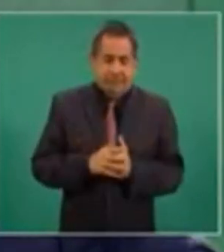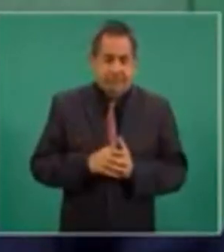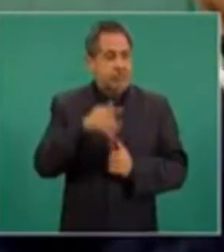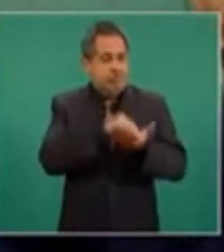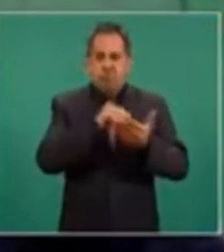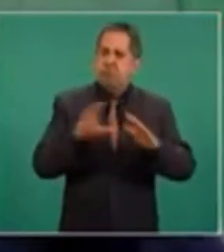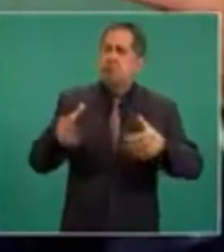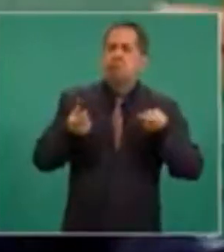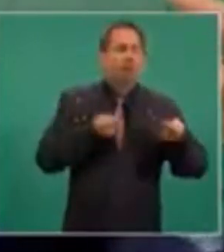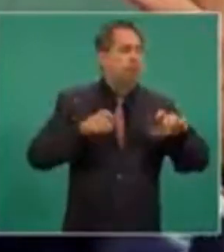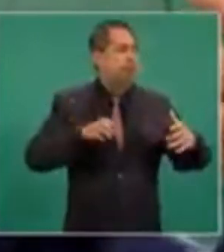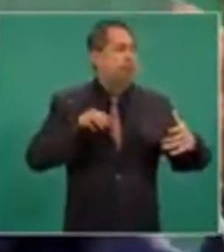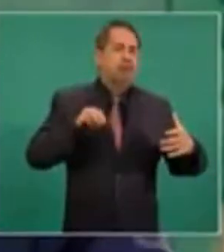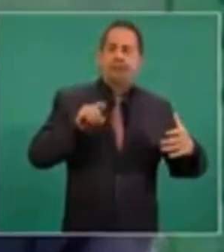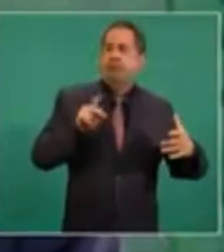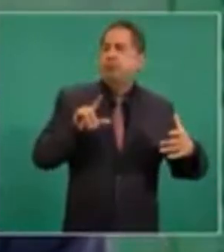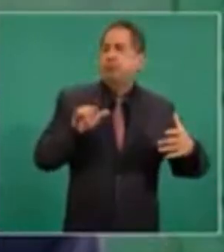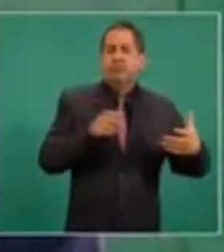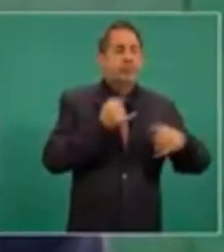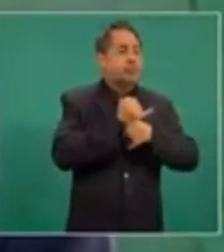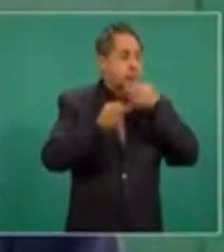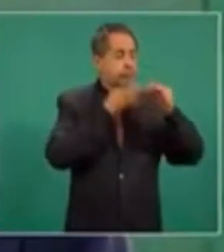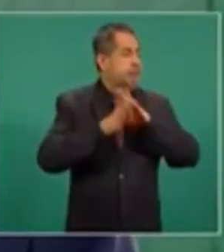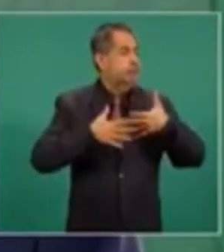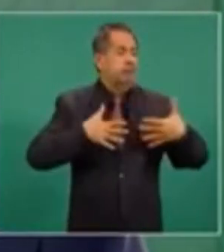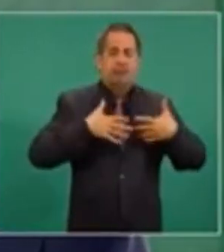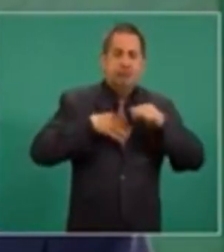siguen los monopolios en el manejo de la información.